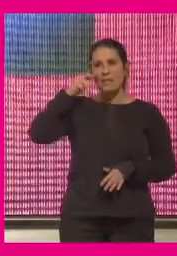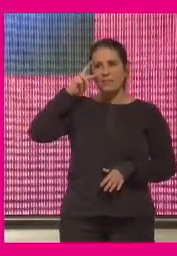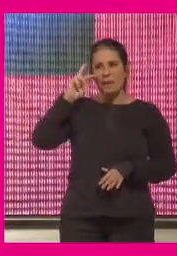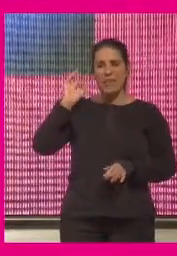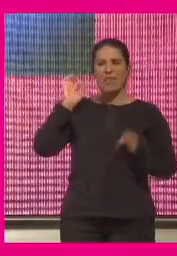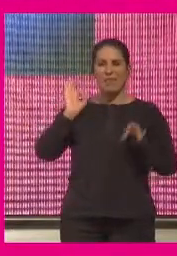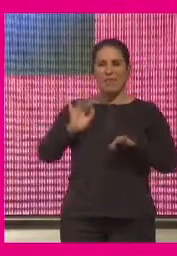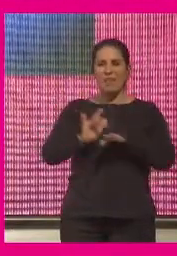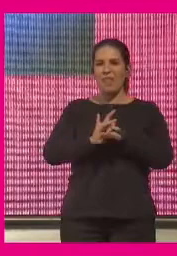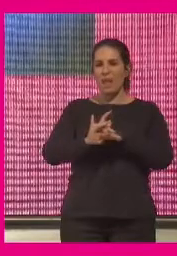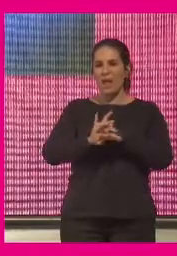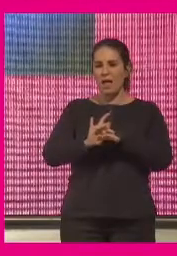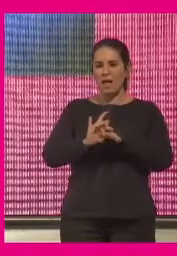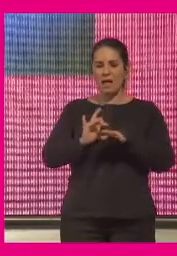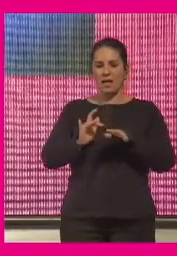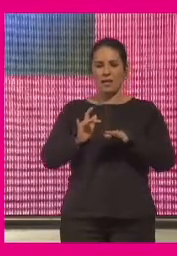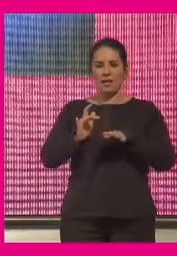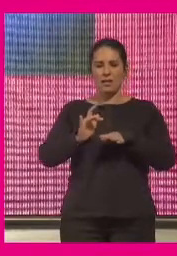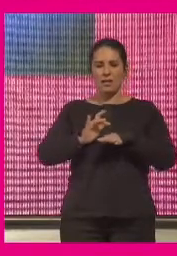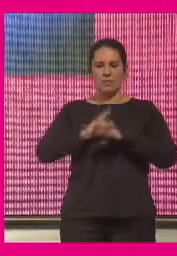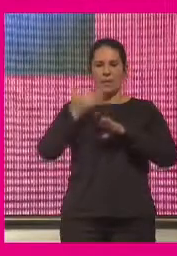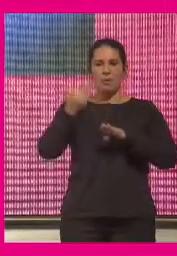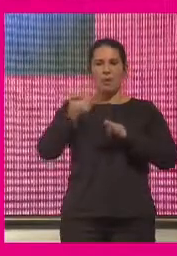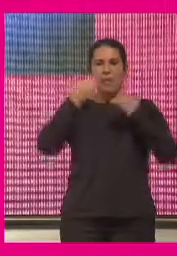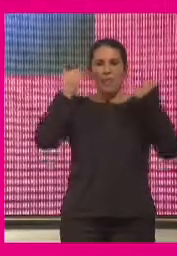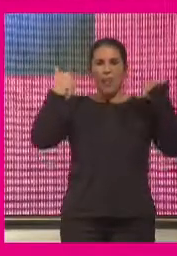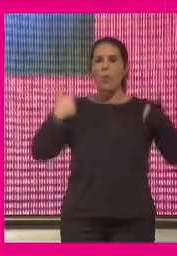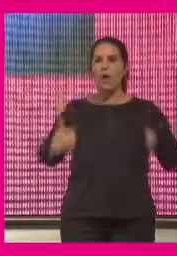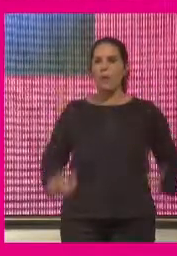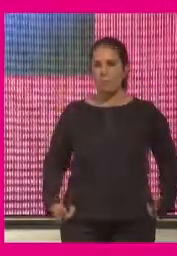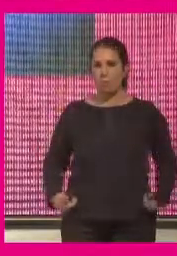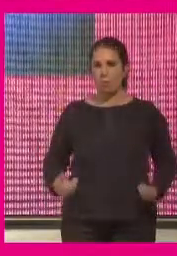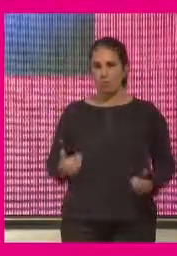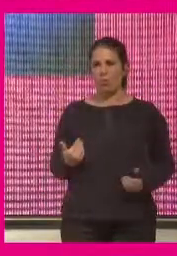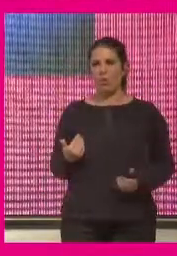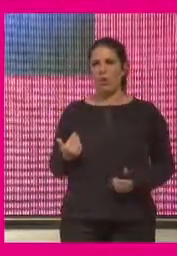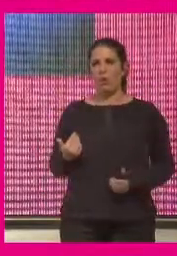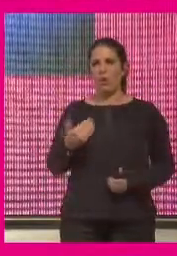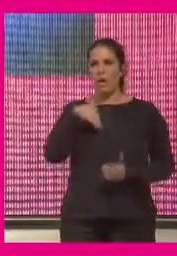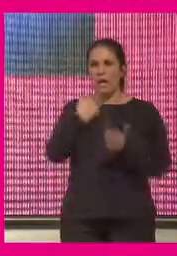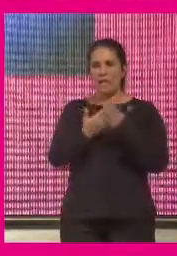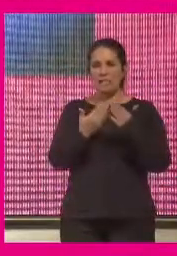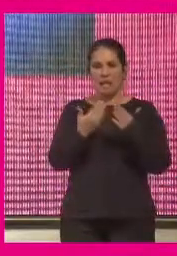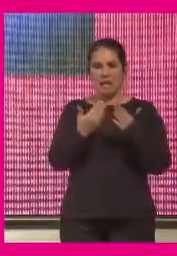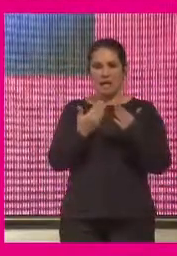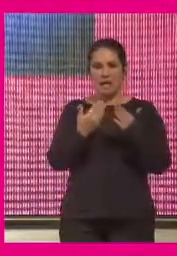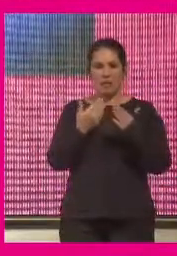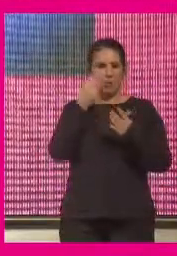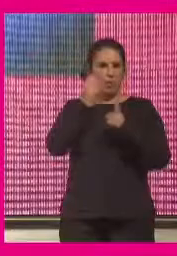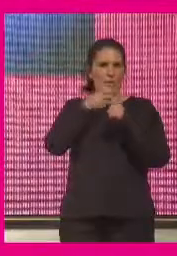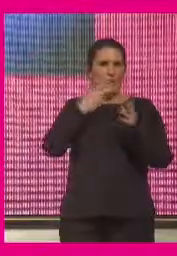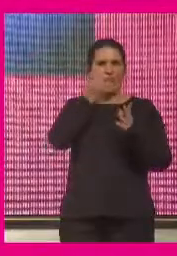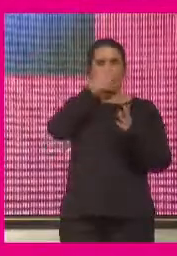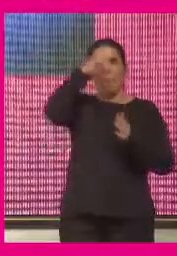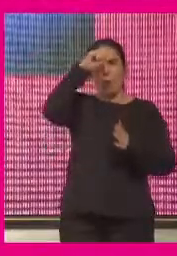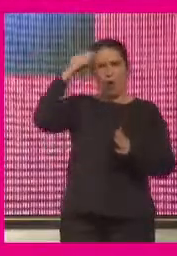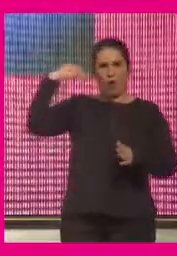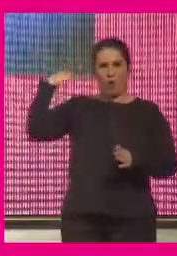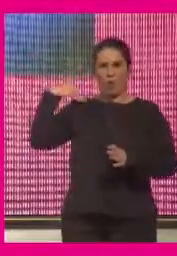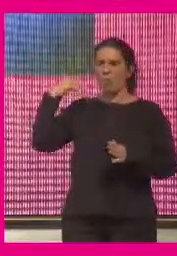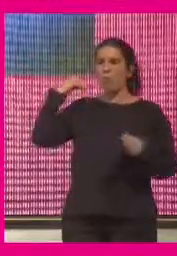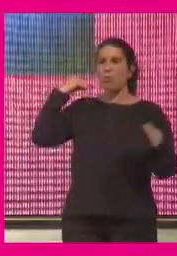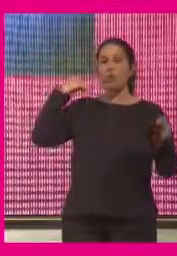sensible la importancia que tiene el cuerpo casi desde un punto de vista antropológico durante mucho tiempo hemos